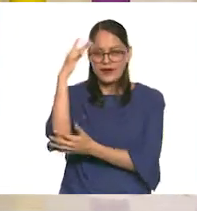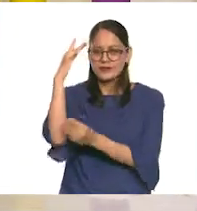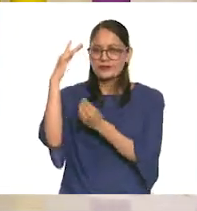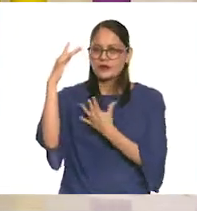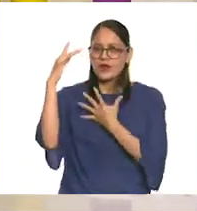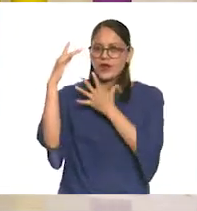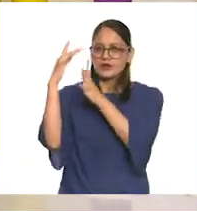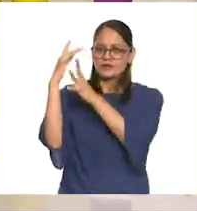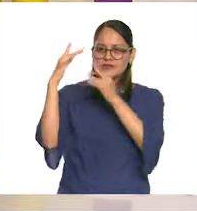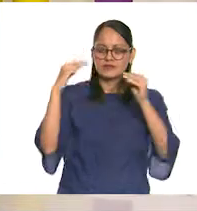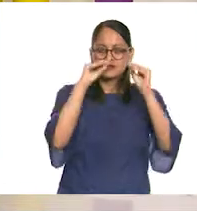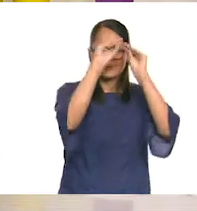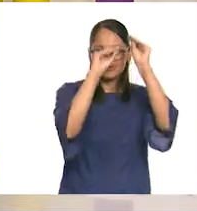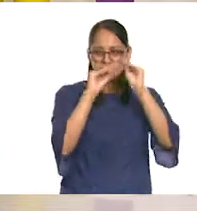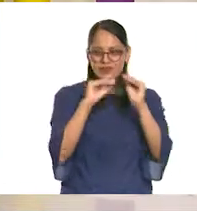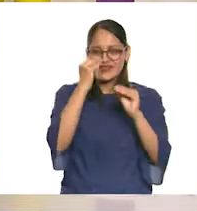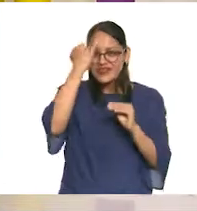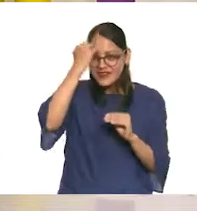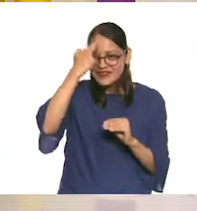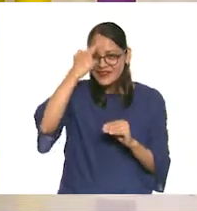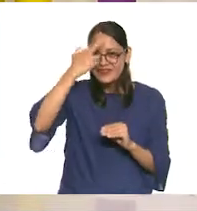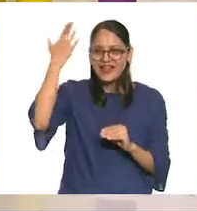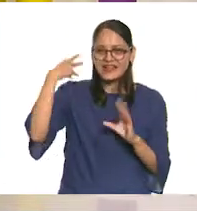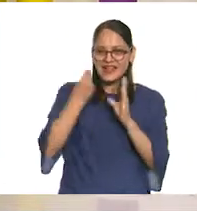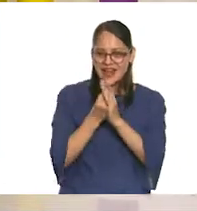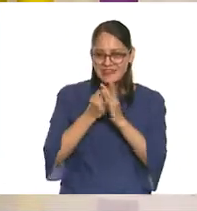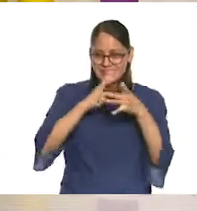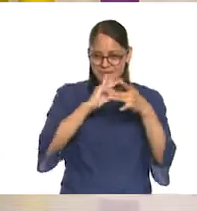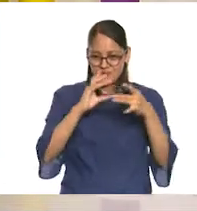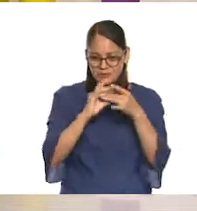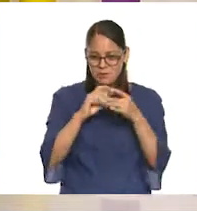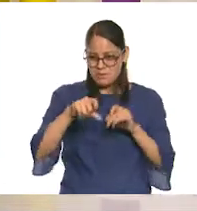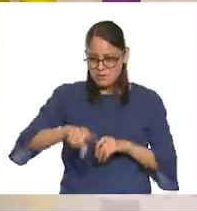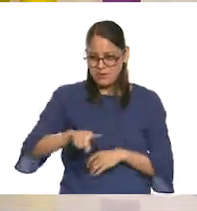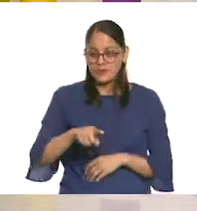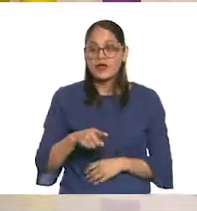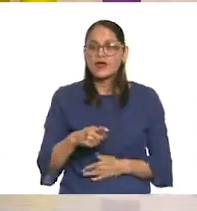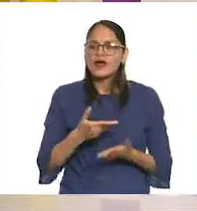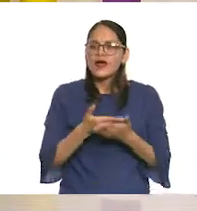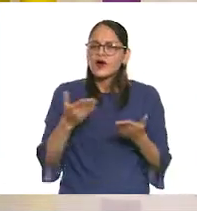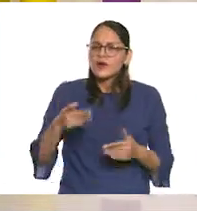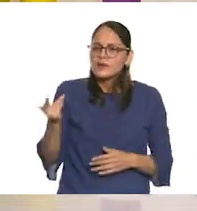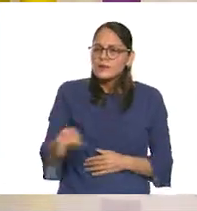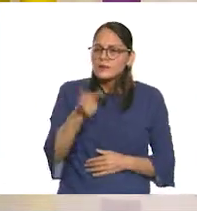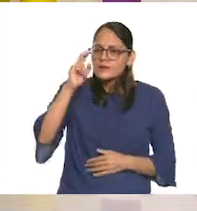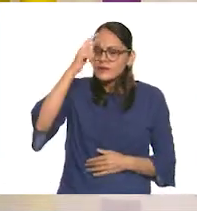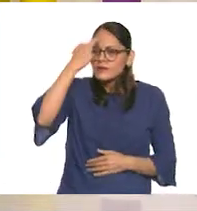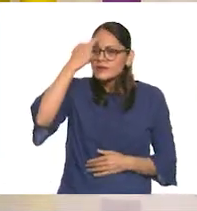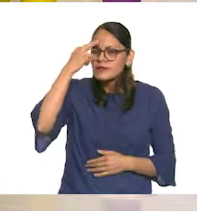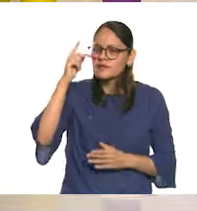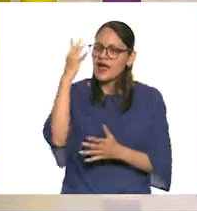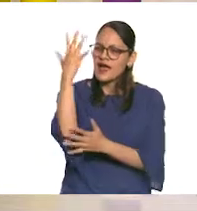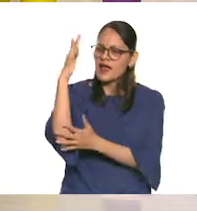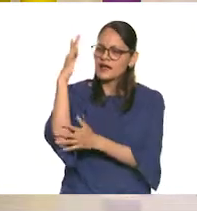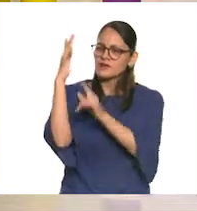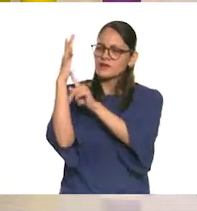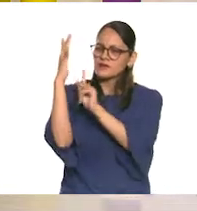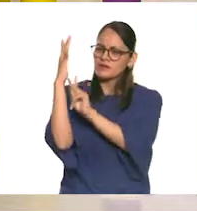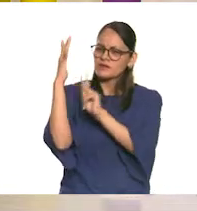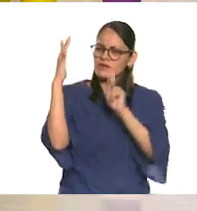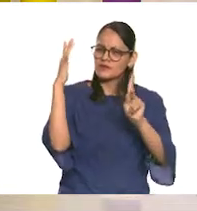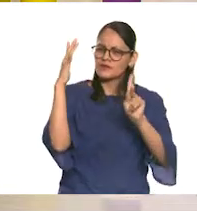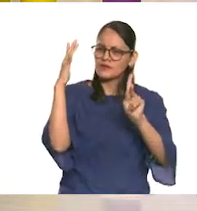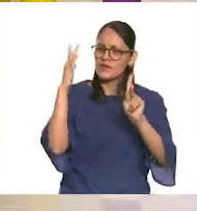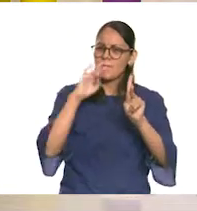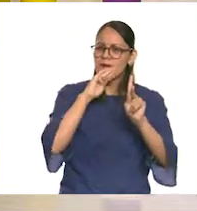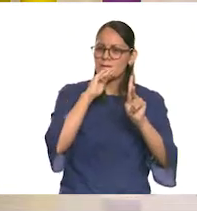en algunos ejemplos de la clase pasada. Pero, ¿podrías recordarnos, por favor, por qué el árbol simboliza tanto a